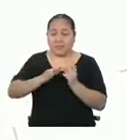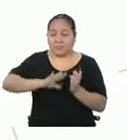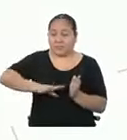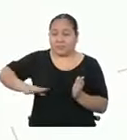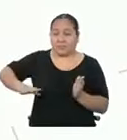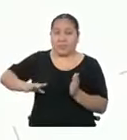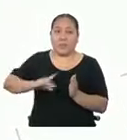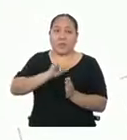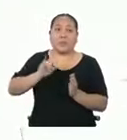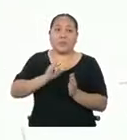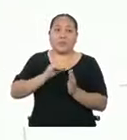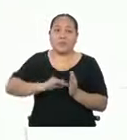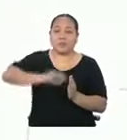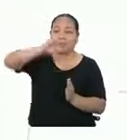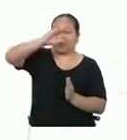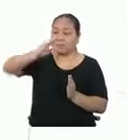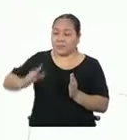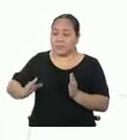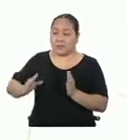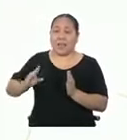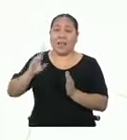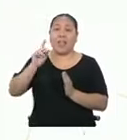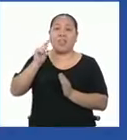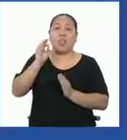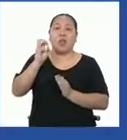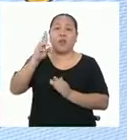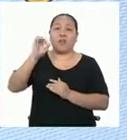para luego utilizar el teorema de Pitágoras.